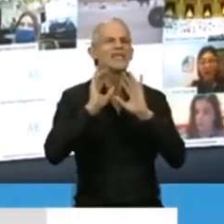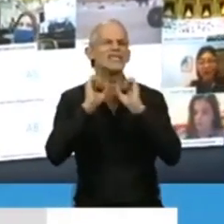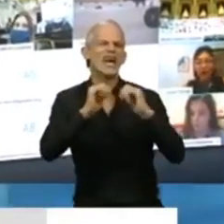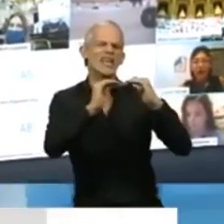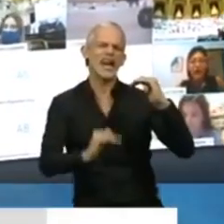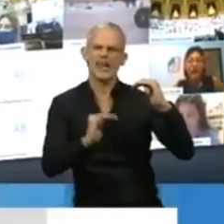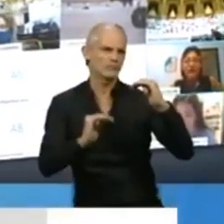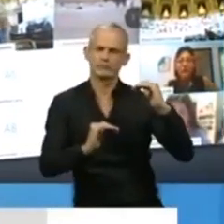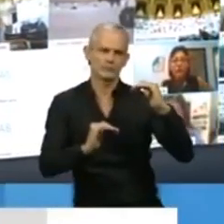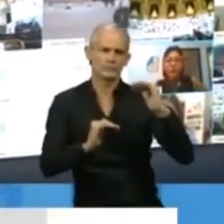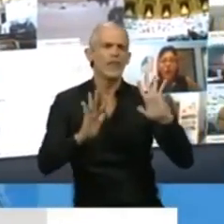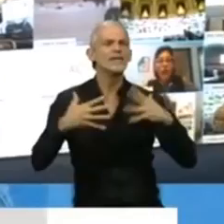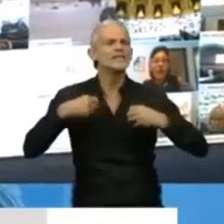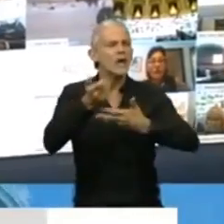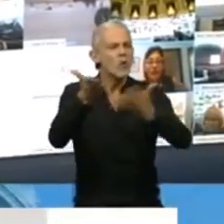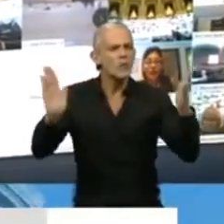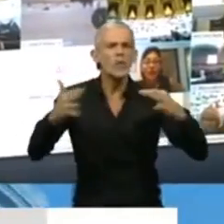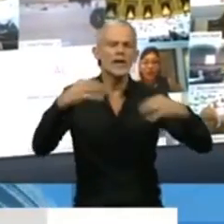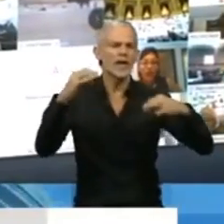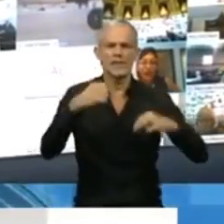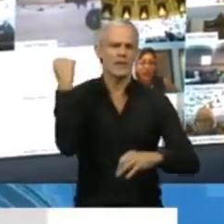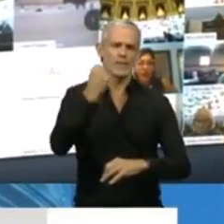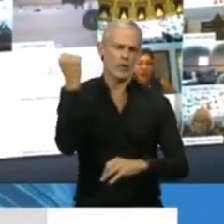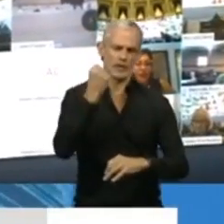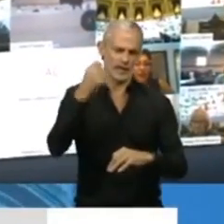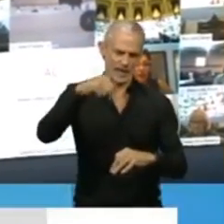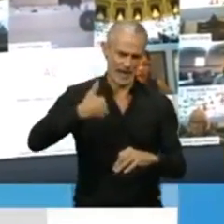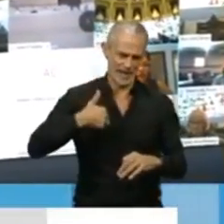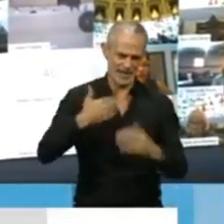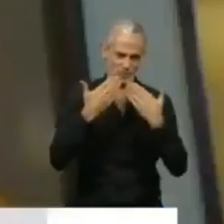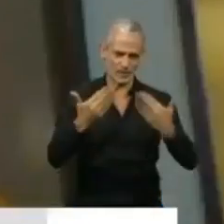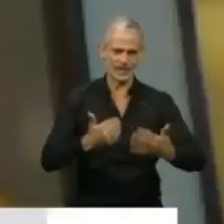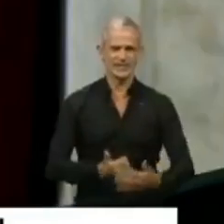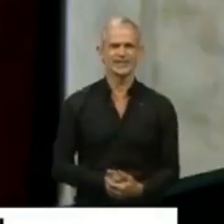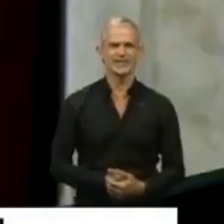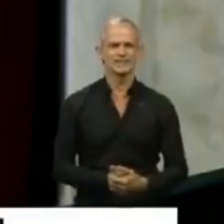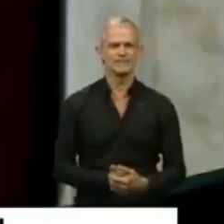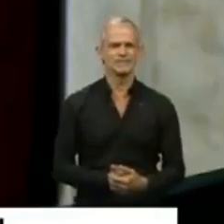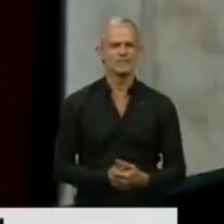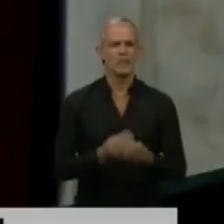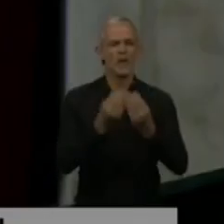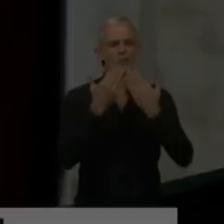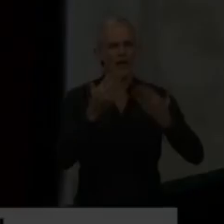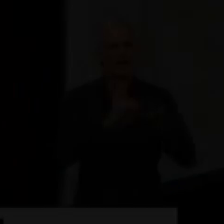pública sea prioridad en esta semana. Gracias, Presidenta. Muchas gracias, Diputada.